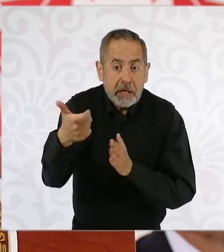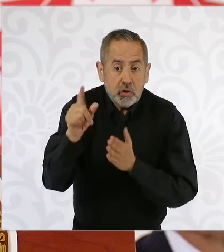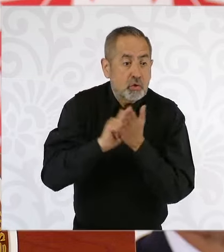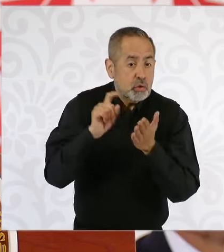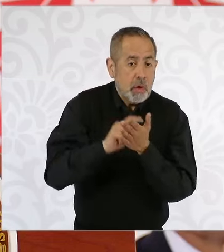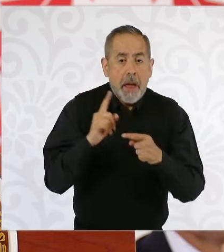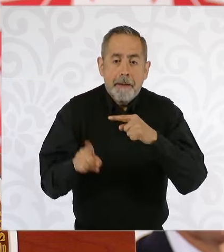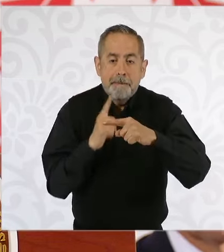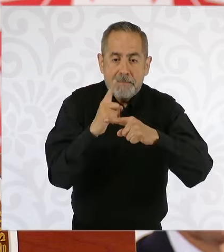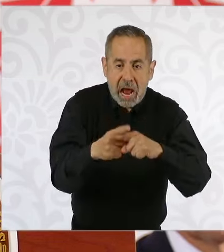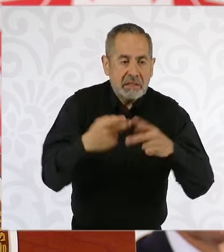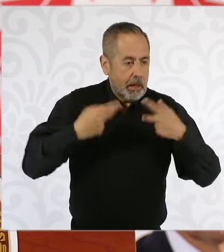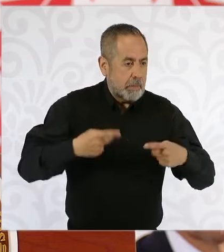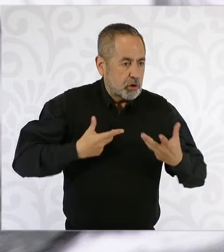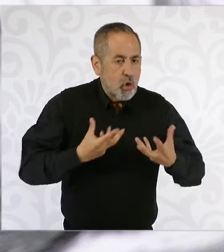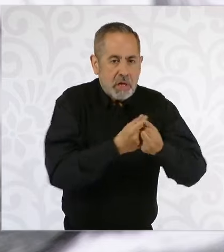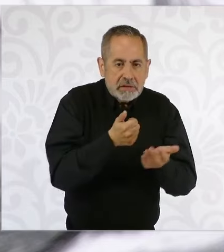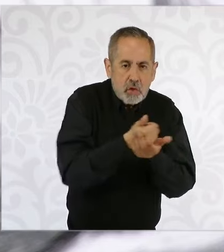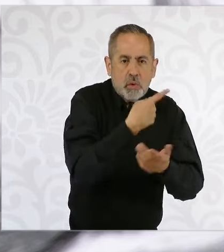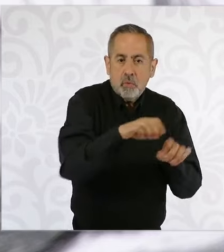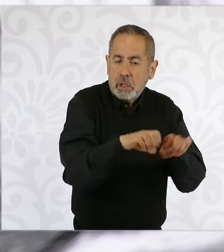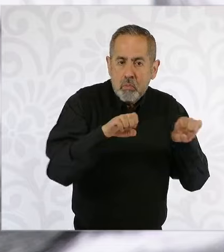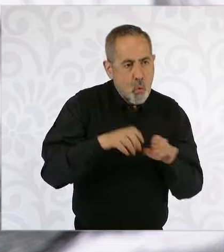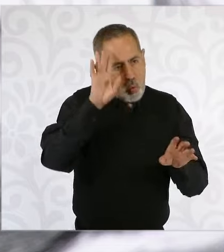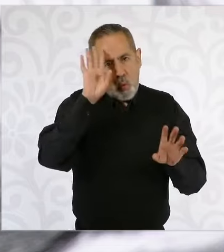más los apoyos adicionales de su equipo,